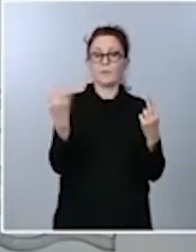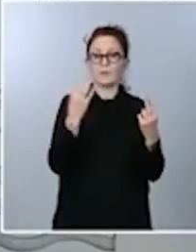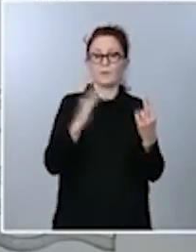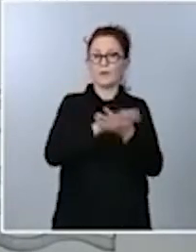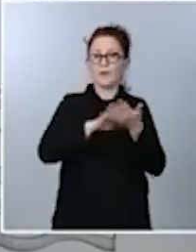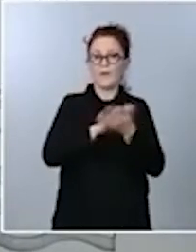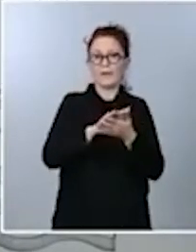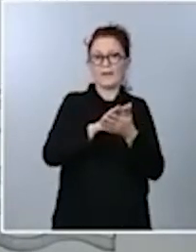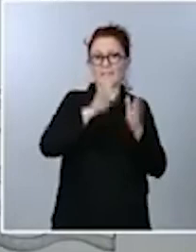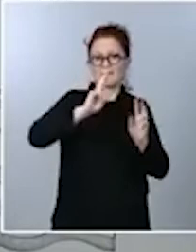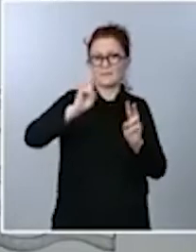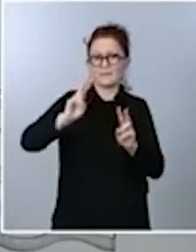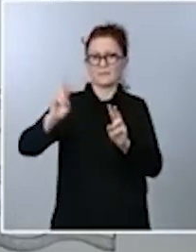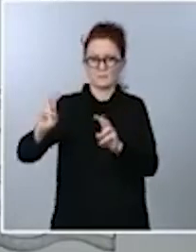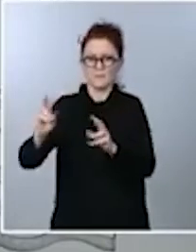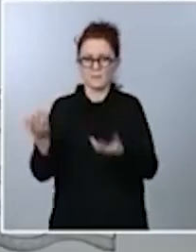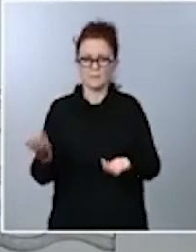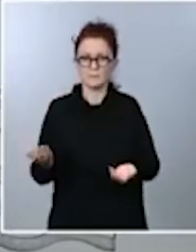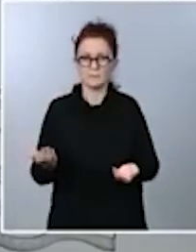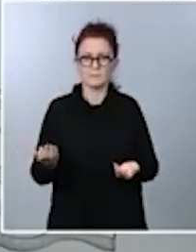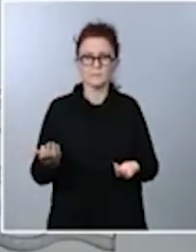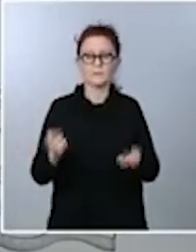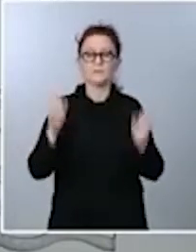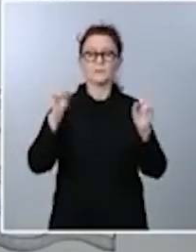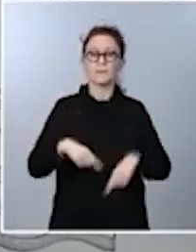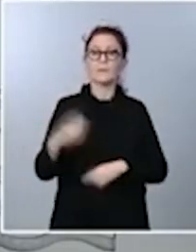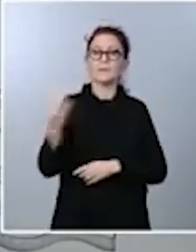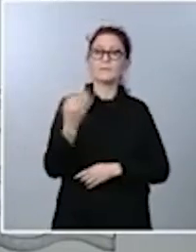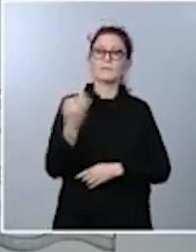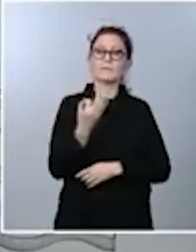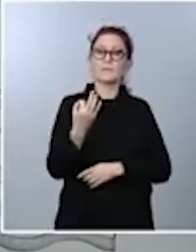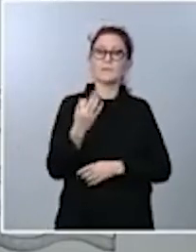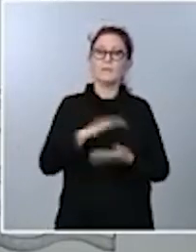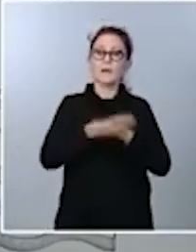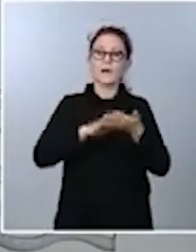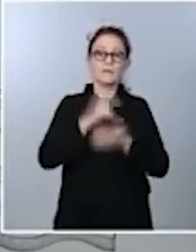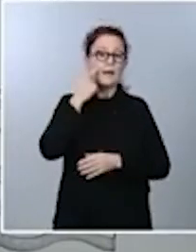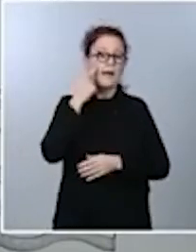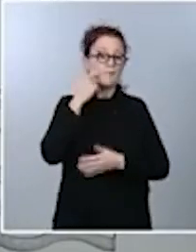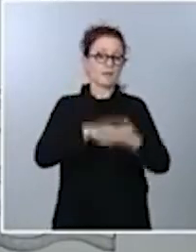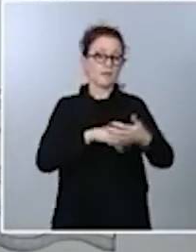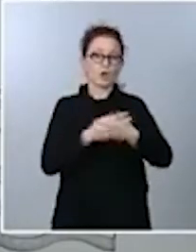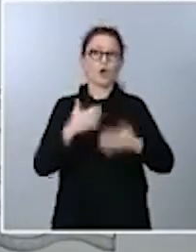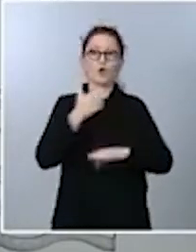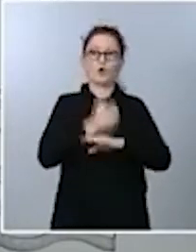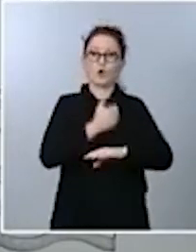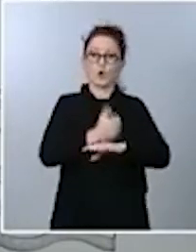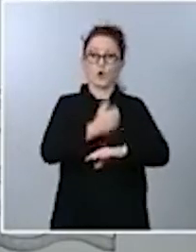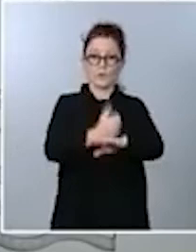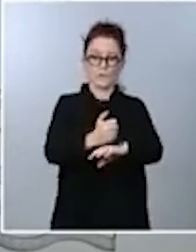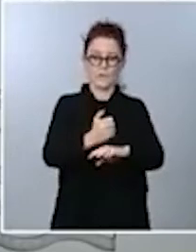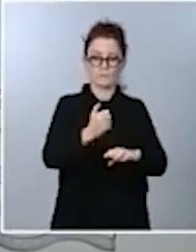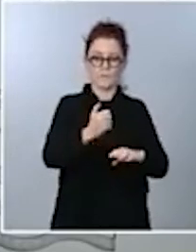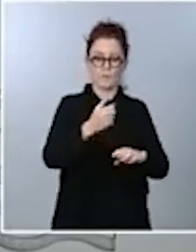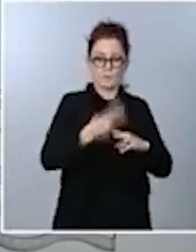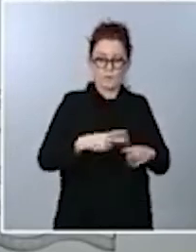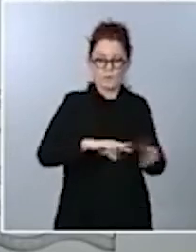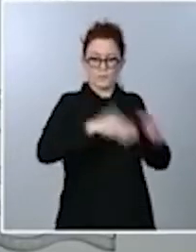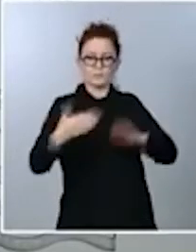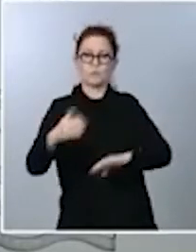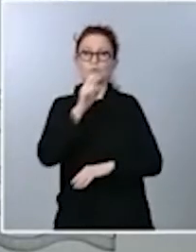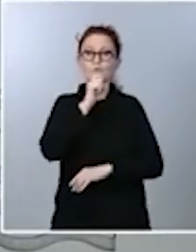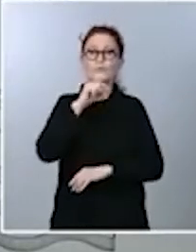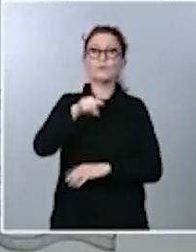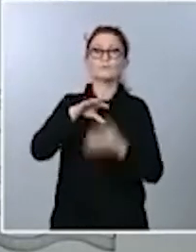en donde tenemos que ver cuáles son los cronogramas de puesta en marcha de esas políticas. Esto le corresponde al Ministerio de Transporte.